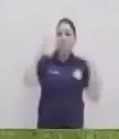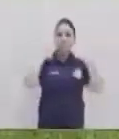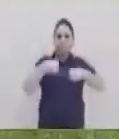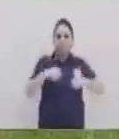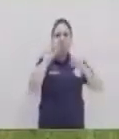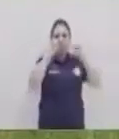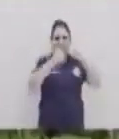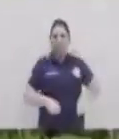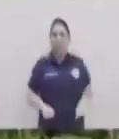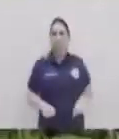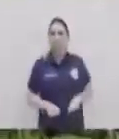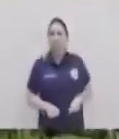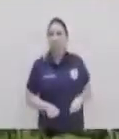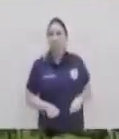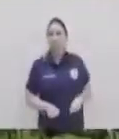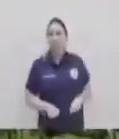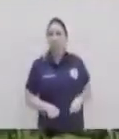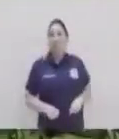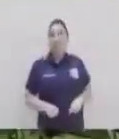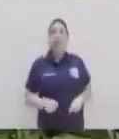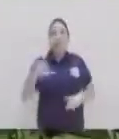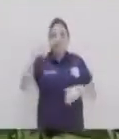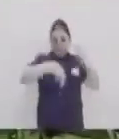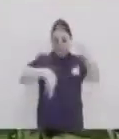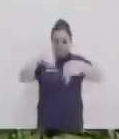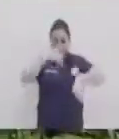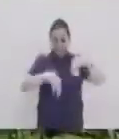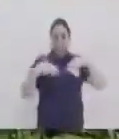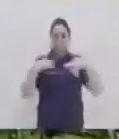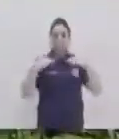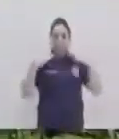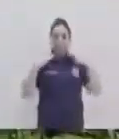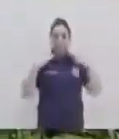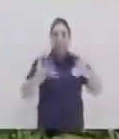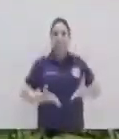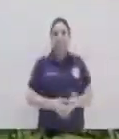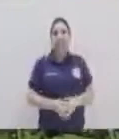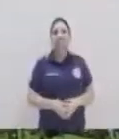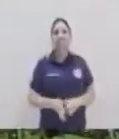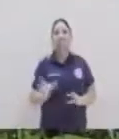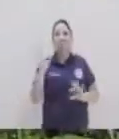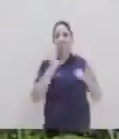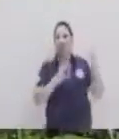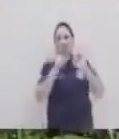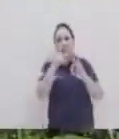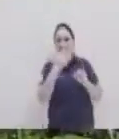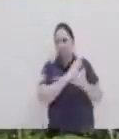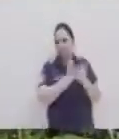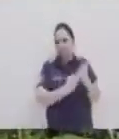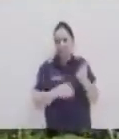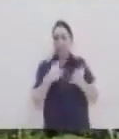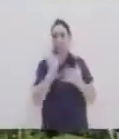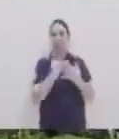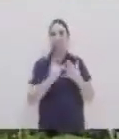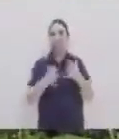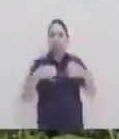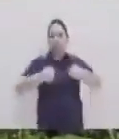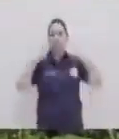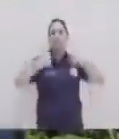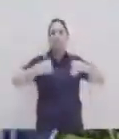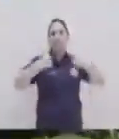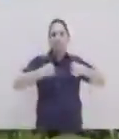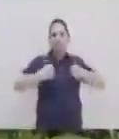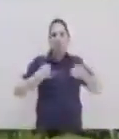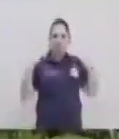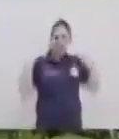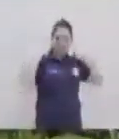podemos colocar ropa o algo que nos pueda hacer un poquito de peso